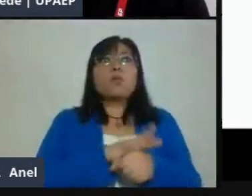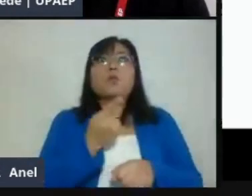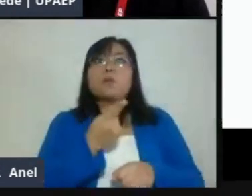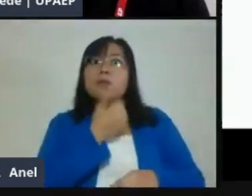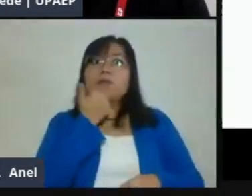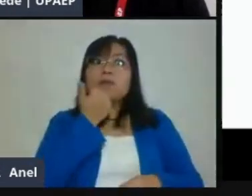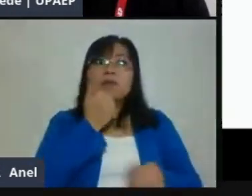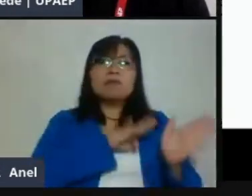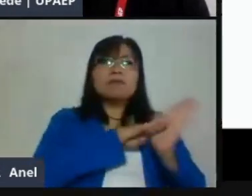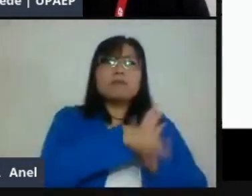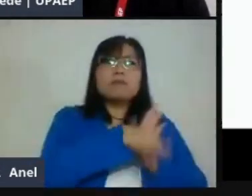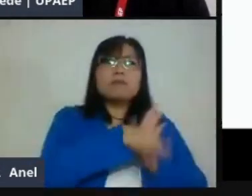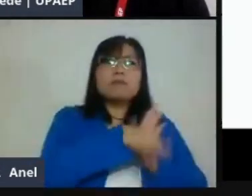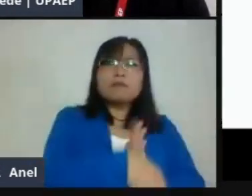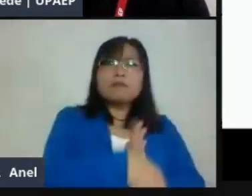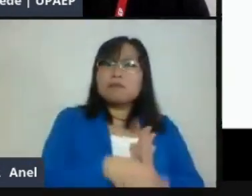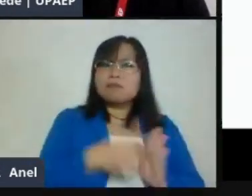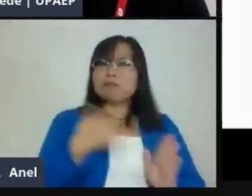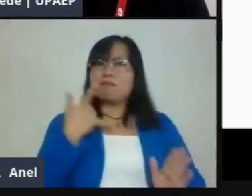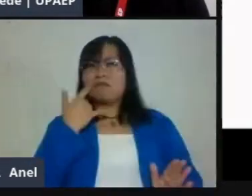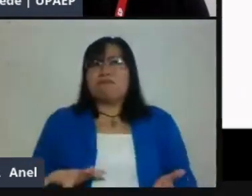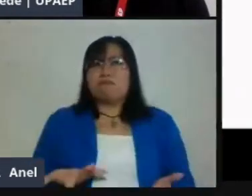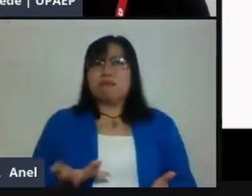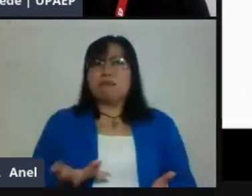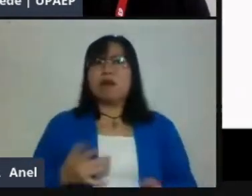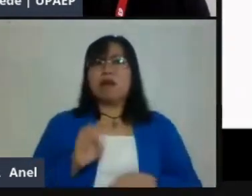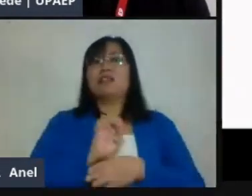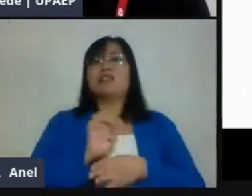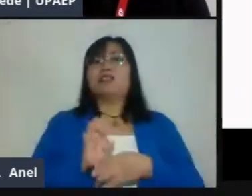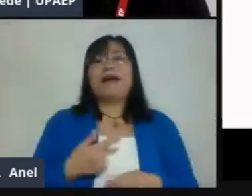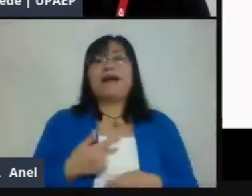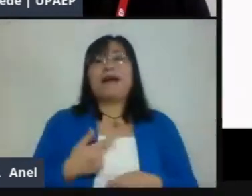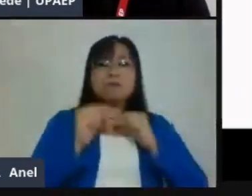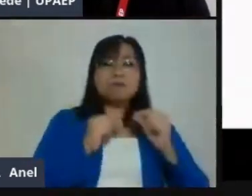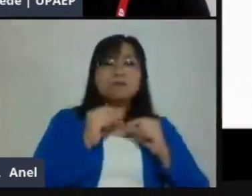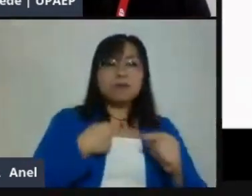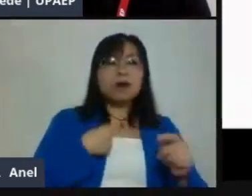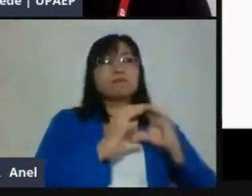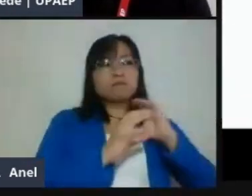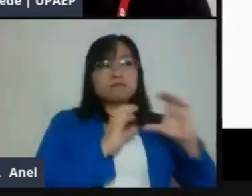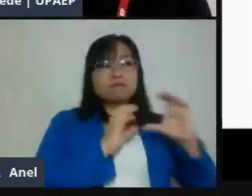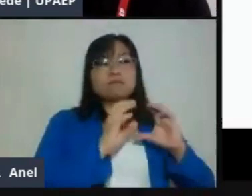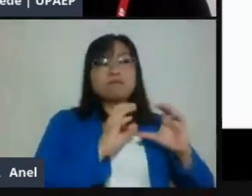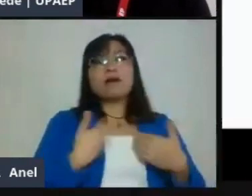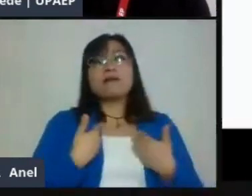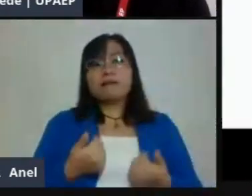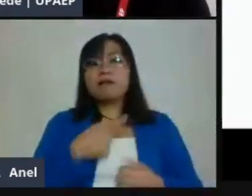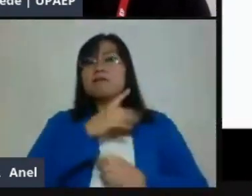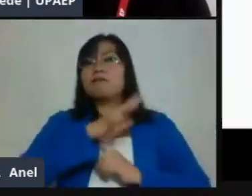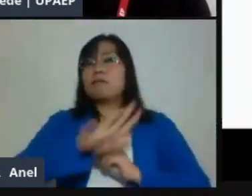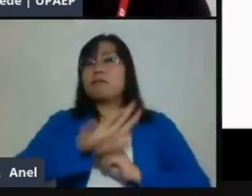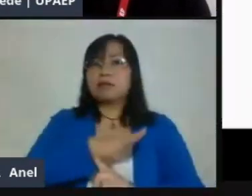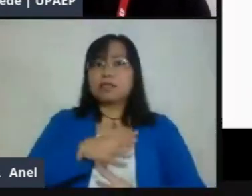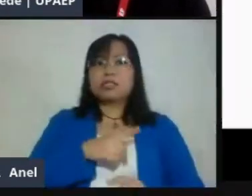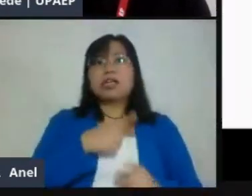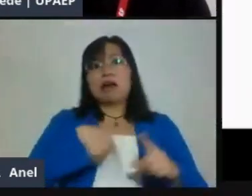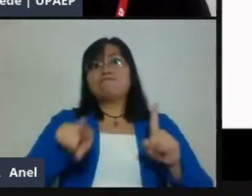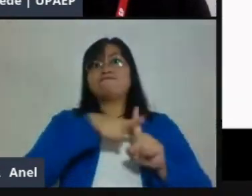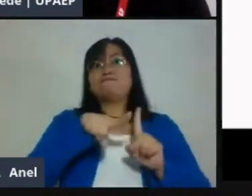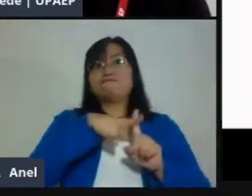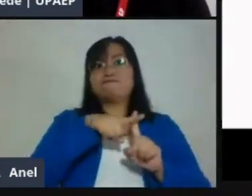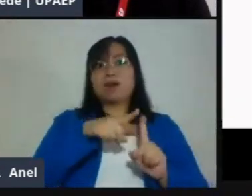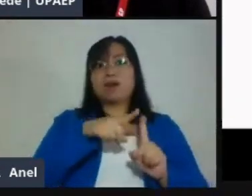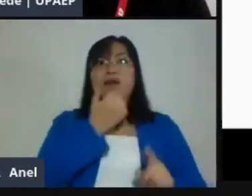el proceso de aprendizaje sea positivo. Bueno, después de las primeras semanas de esta contingencia, que algunas escuelas